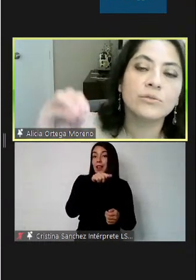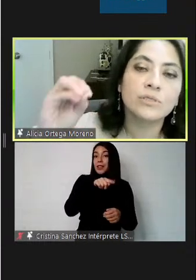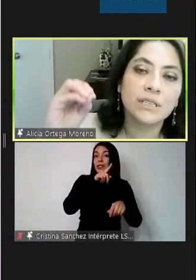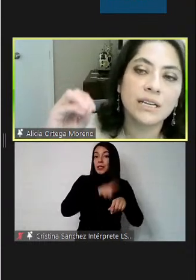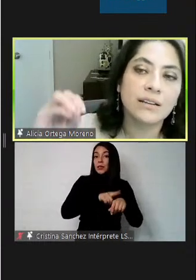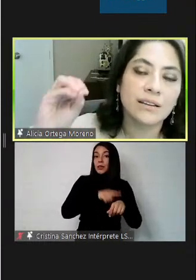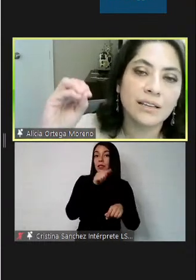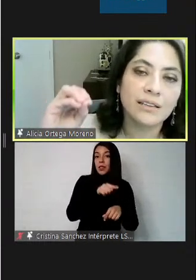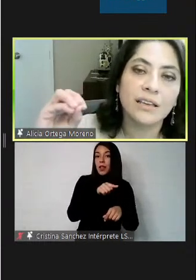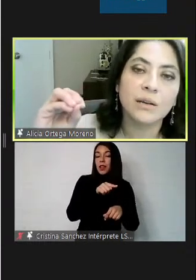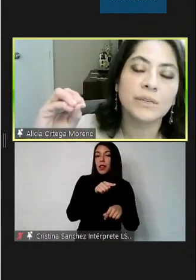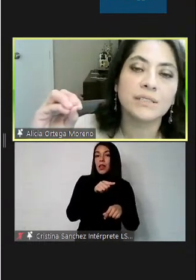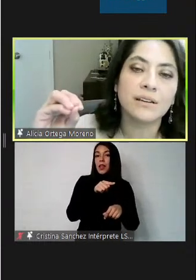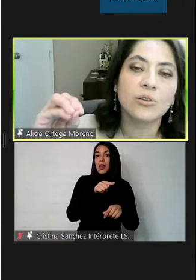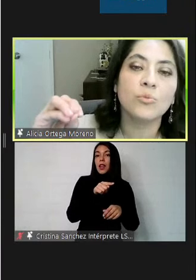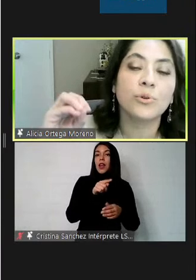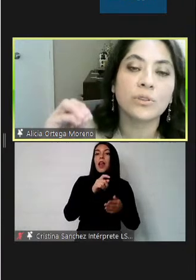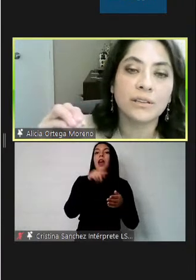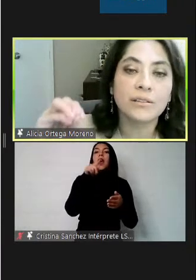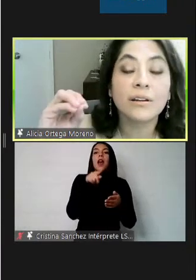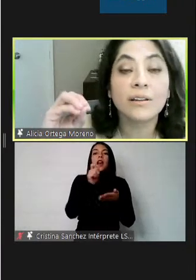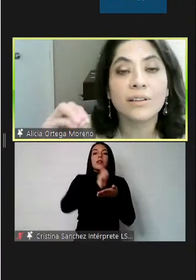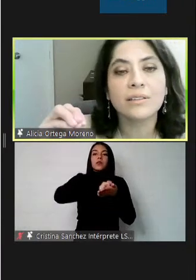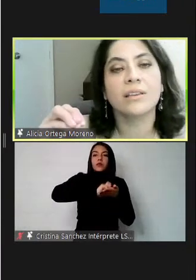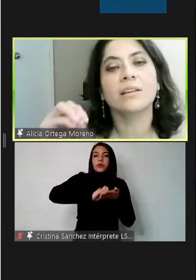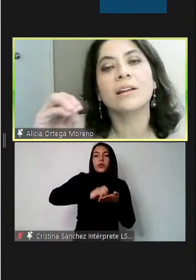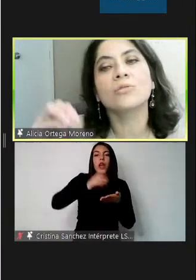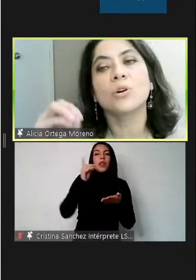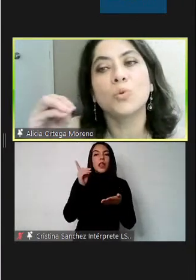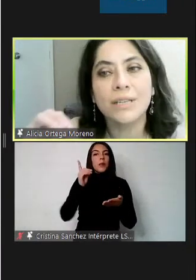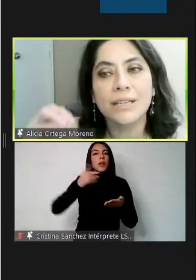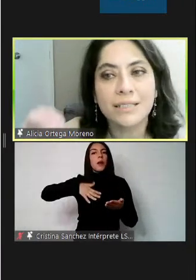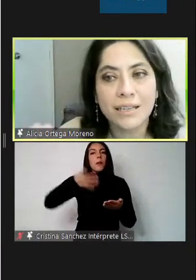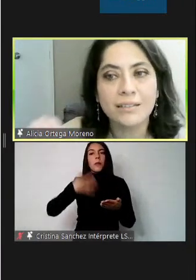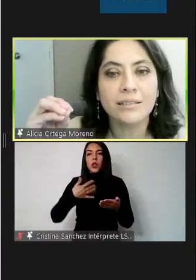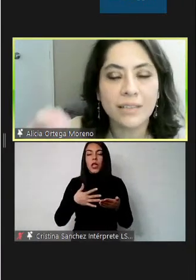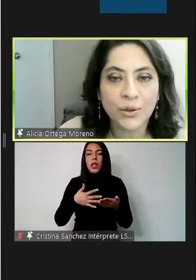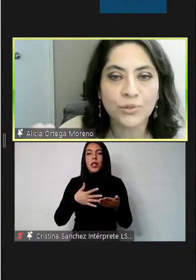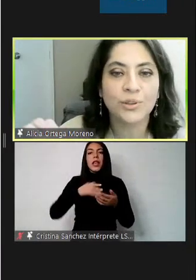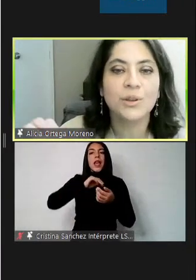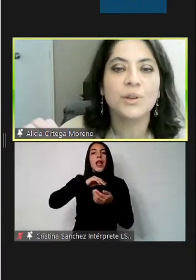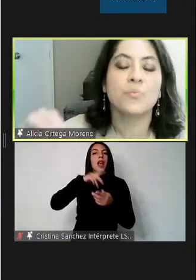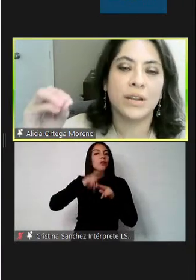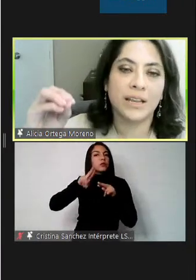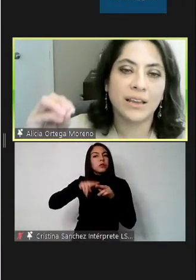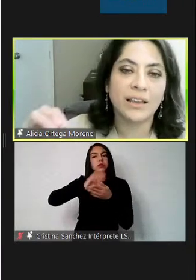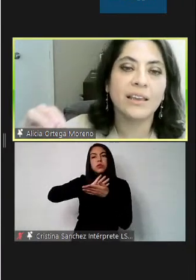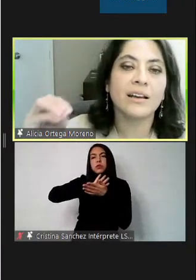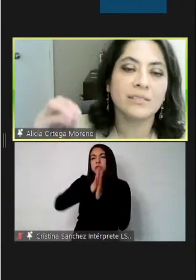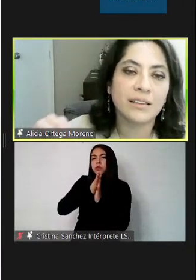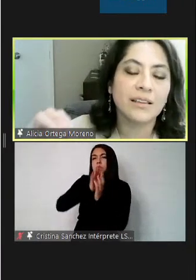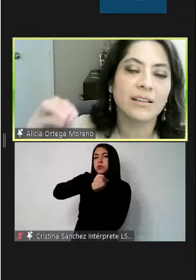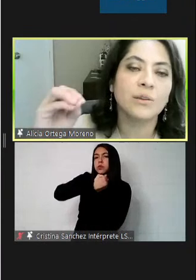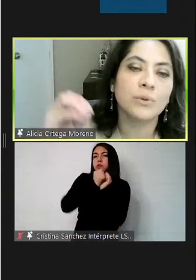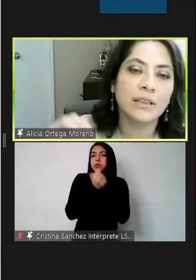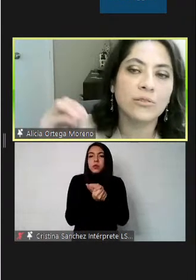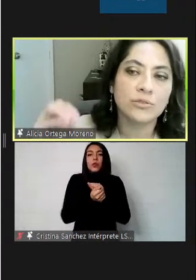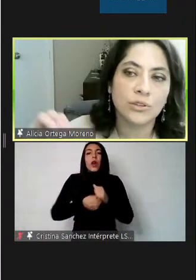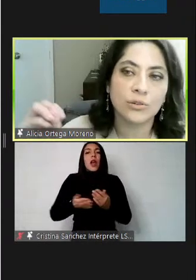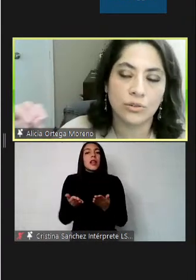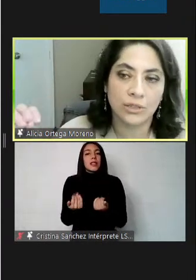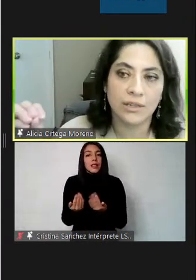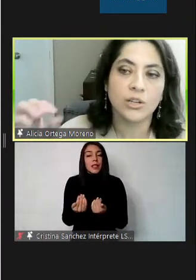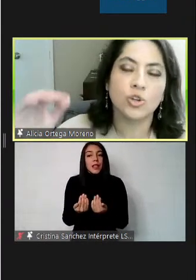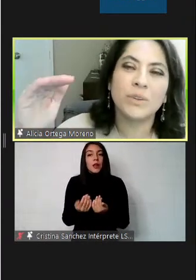debe considerar esta discapacidad como importante y generar los ajustes que sean necesarios para que ella acceda a la